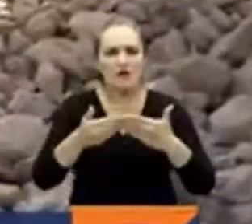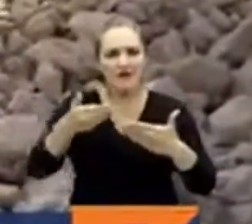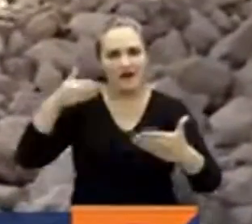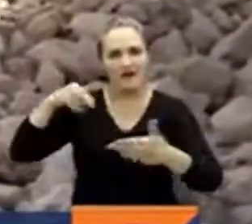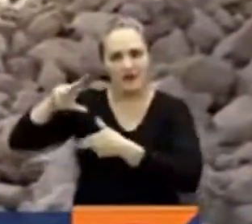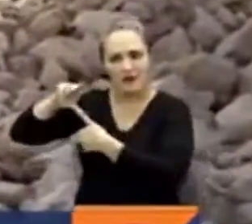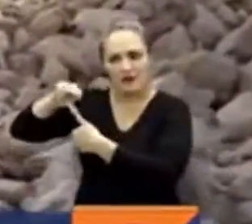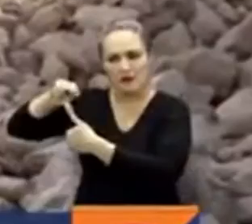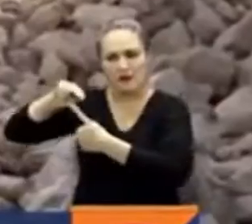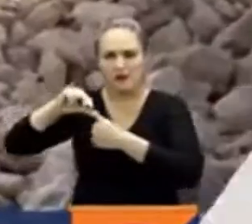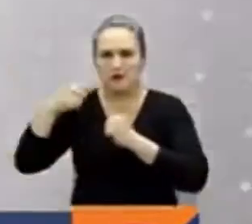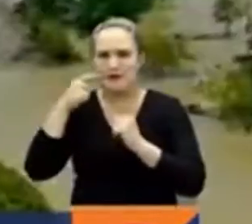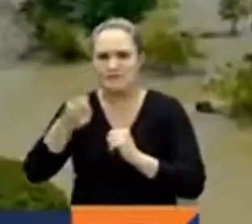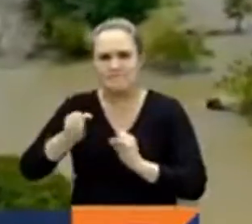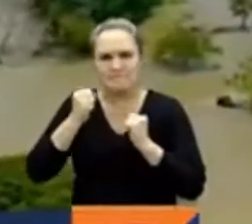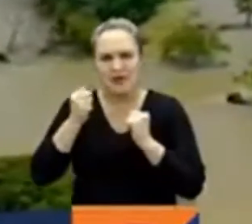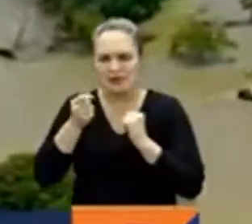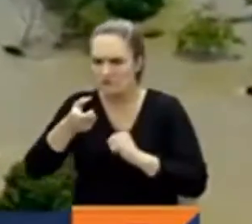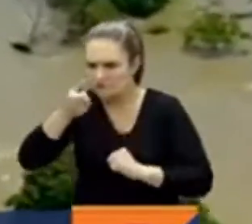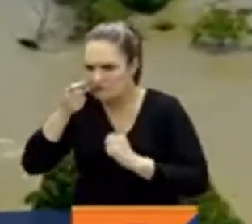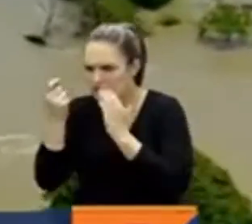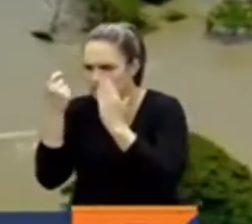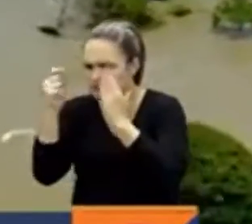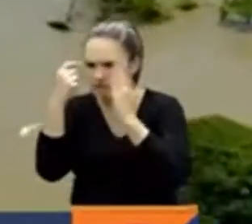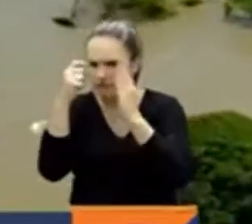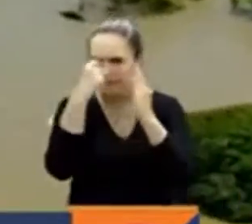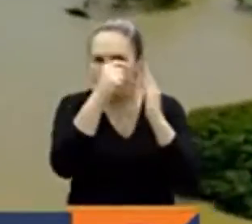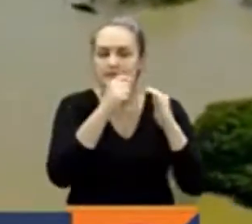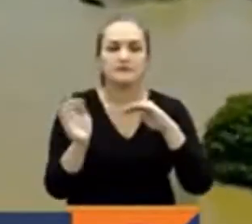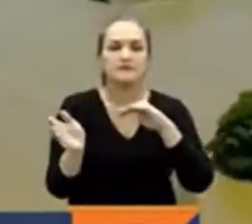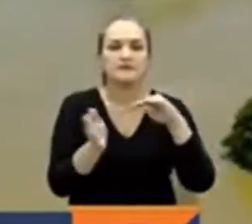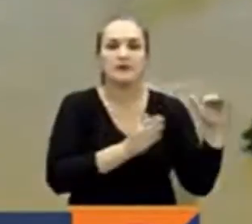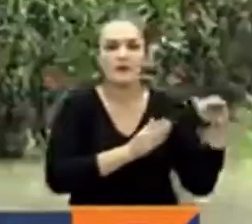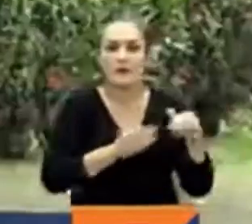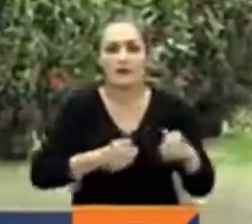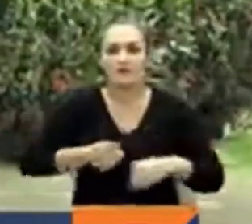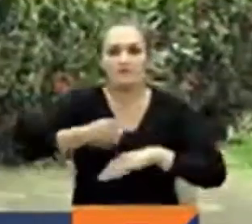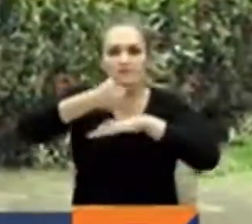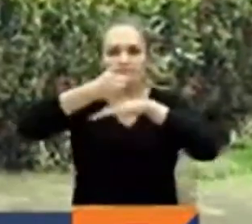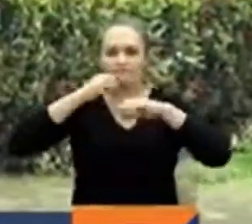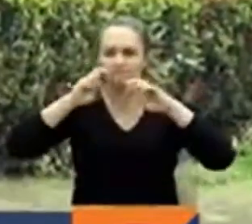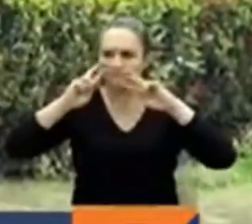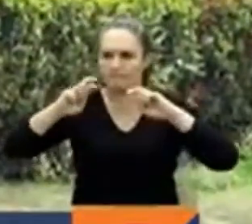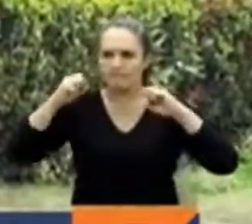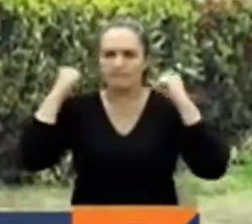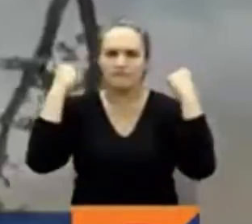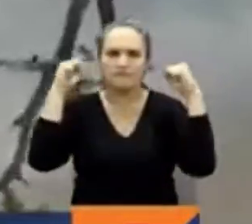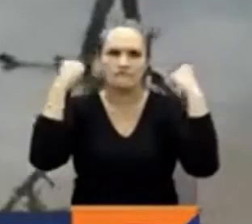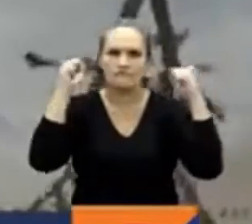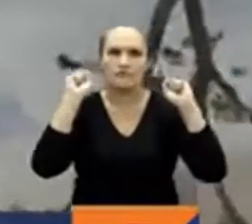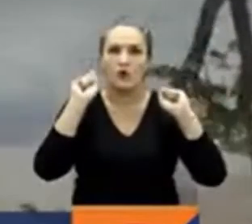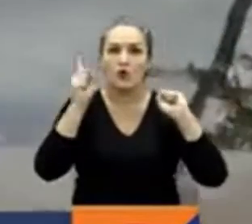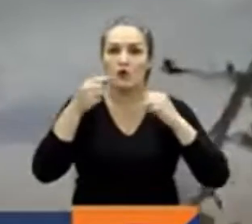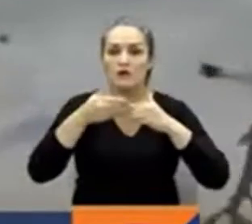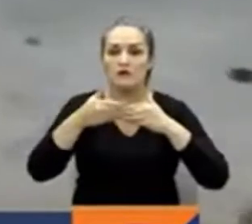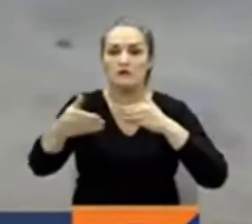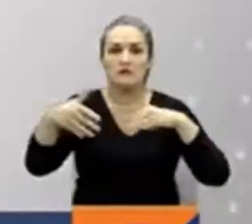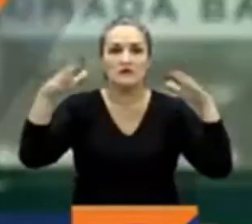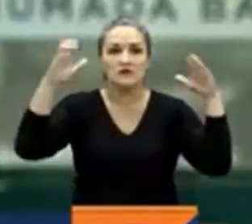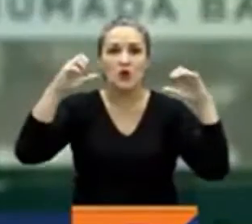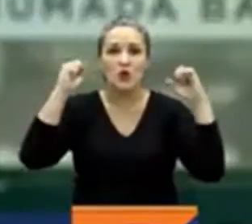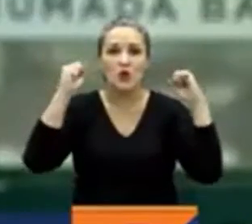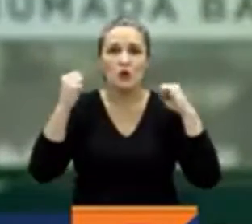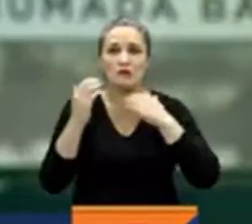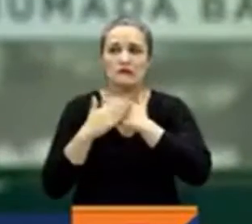fueron clave del recorrido. Autoridades en alerta ante anuncios de fuerte temporada de lluvias en lo que resta del año.